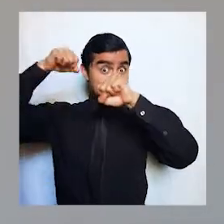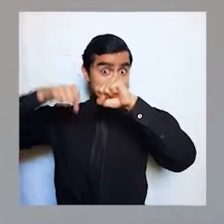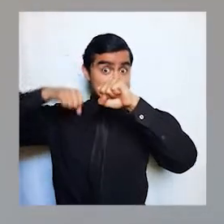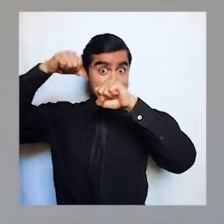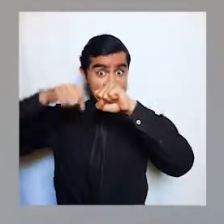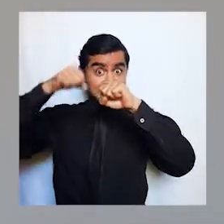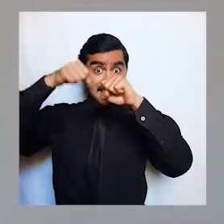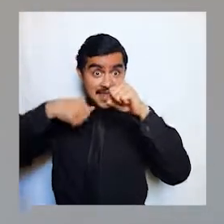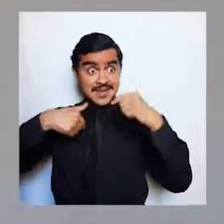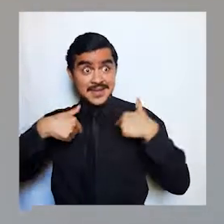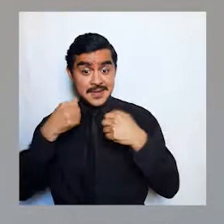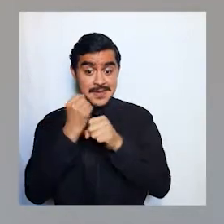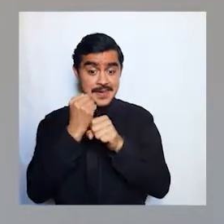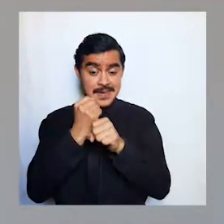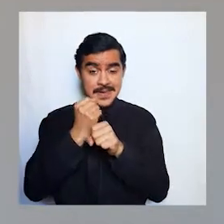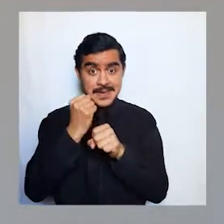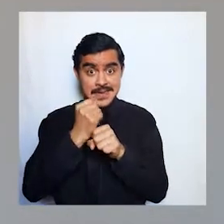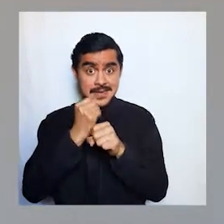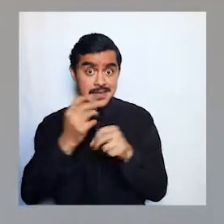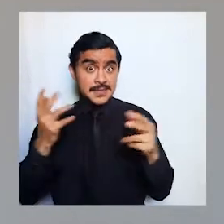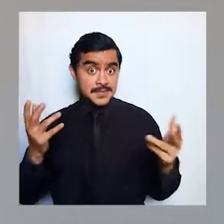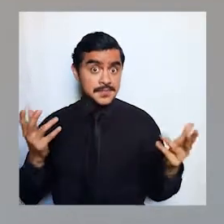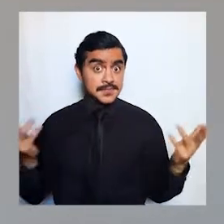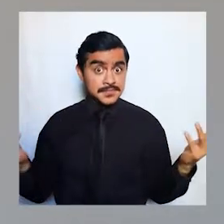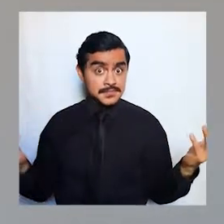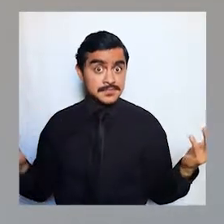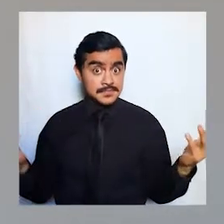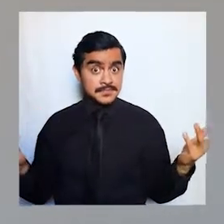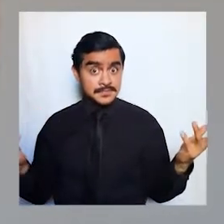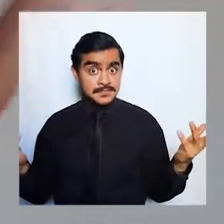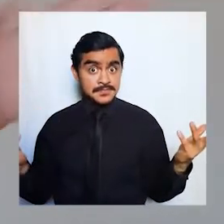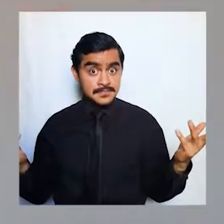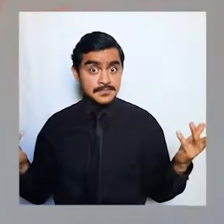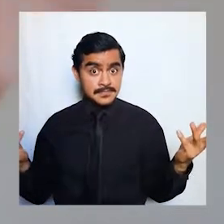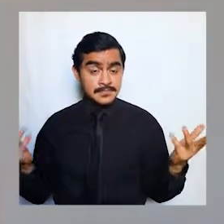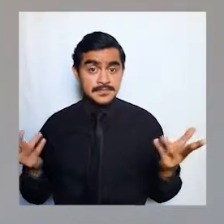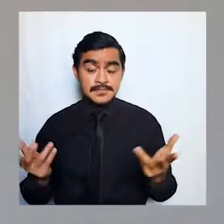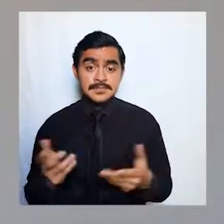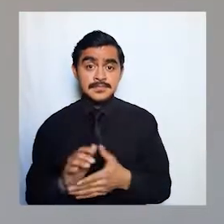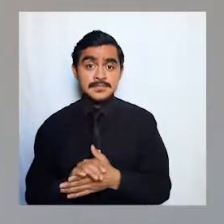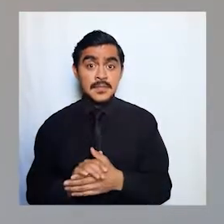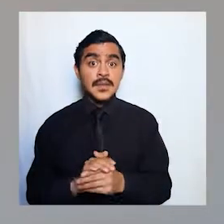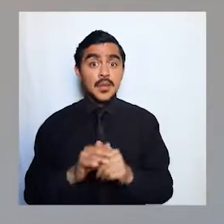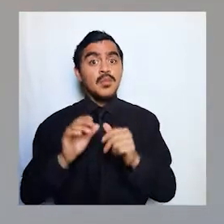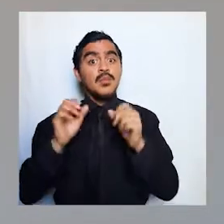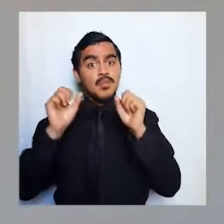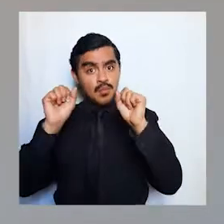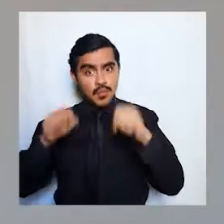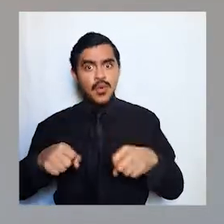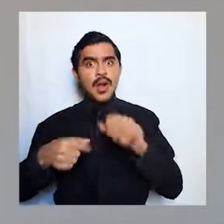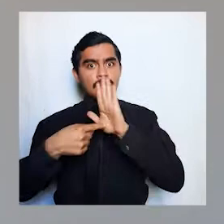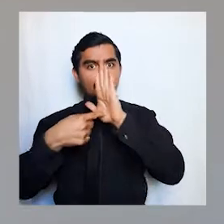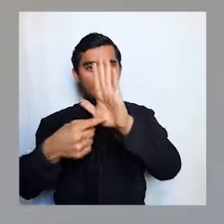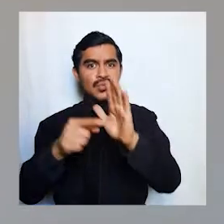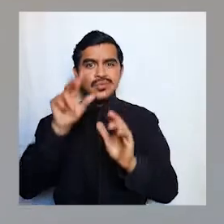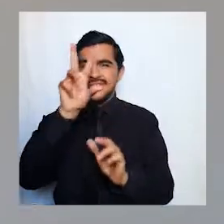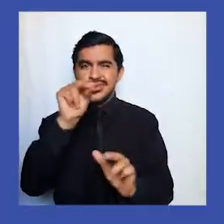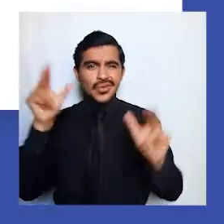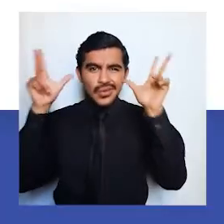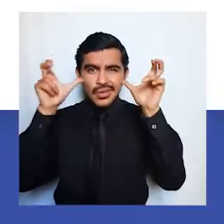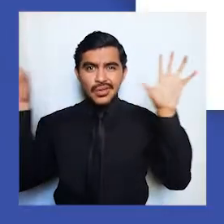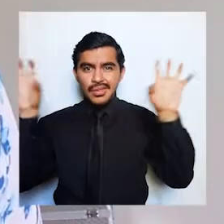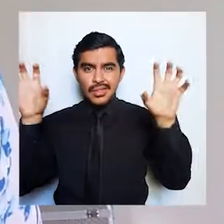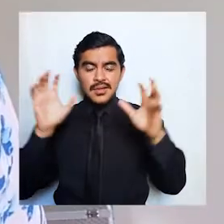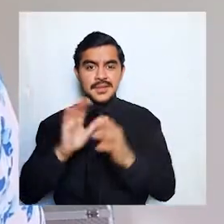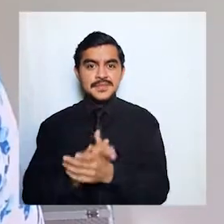tu proyecto con nosotros o sea digitalmente puedas estar mostrándolo y que no haya mucho